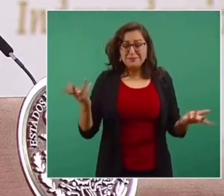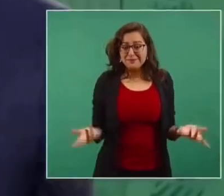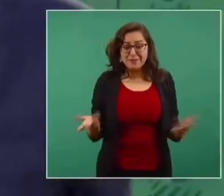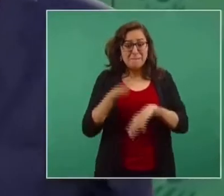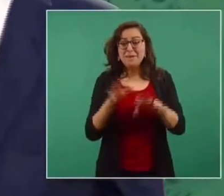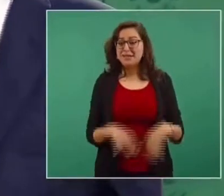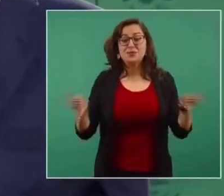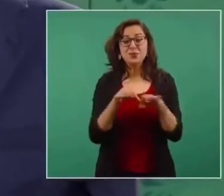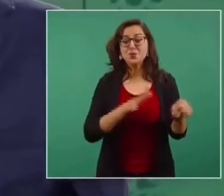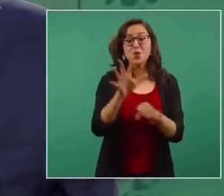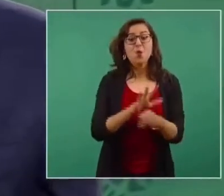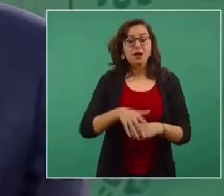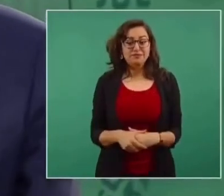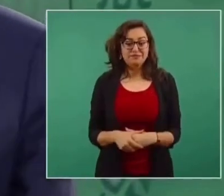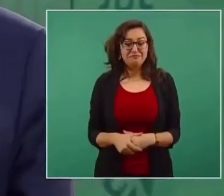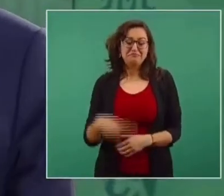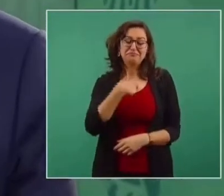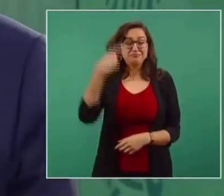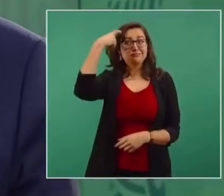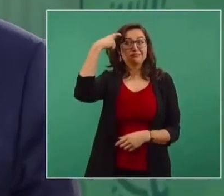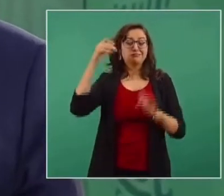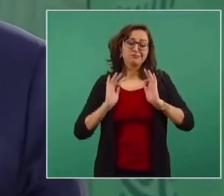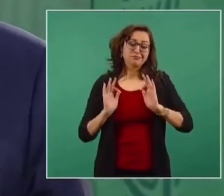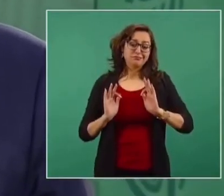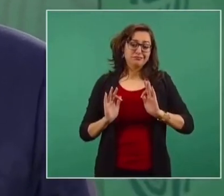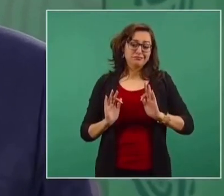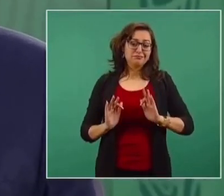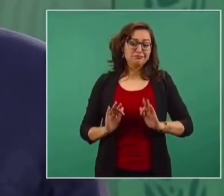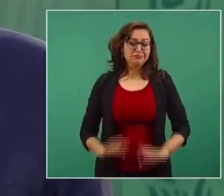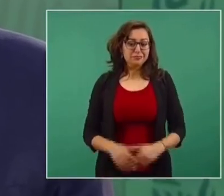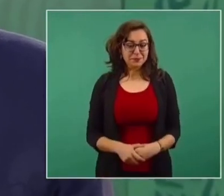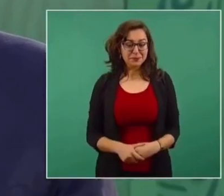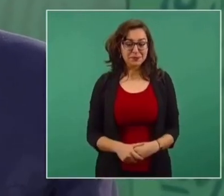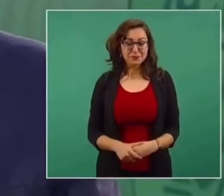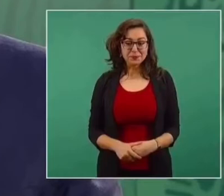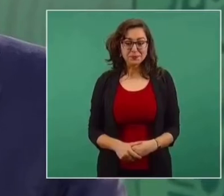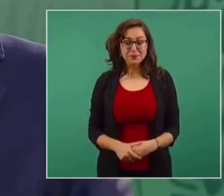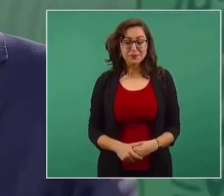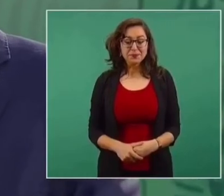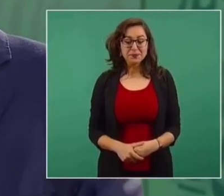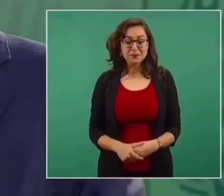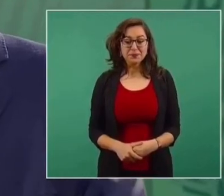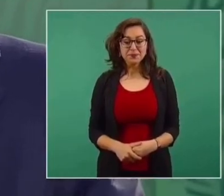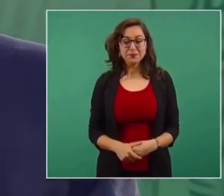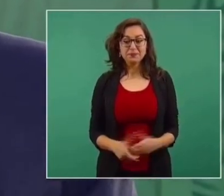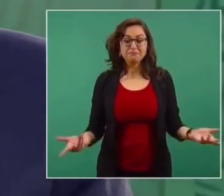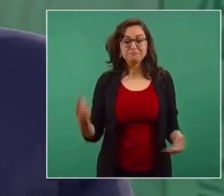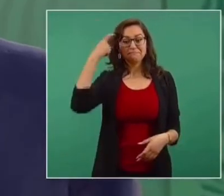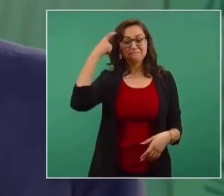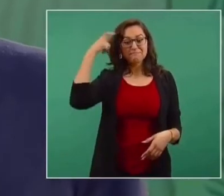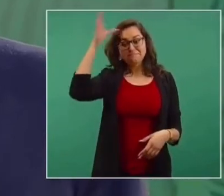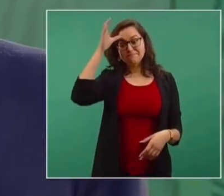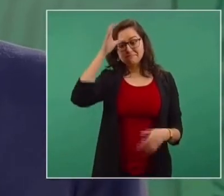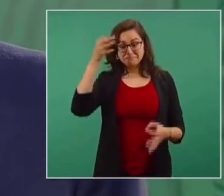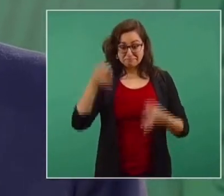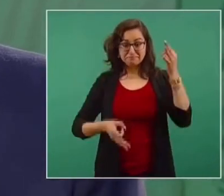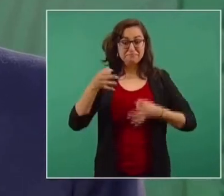Lo más importante de todo. Tener la conciencia tranquila. El tribunal que me juzga es mi conciencia.